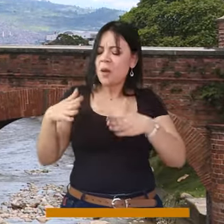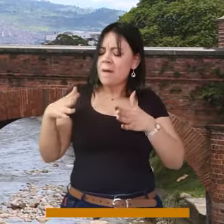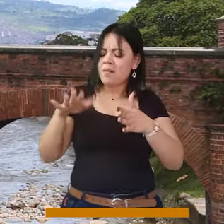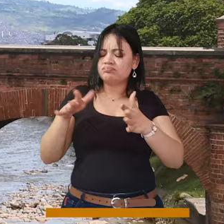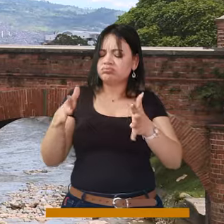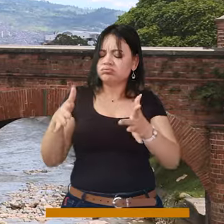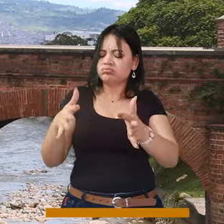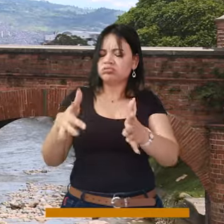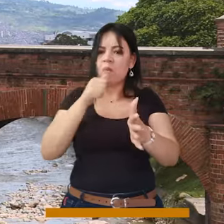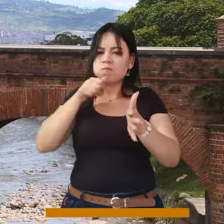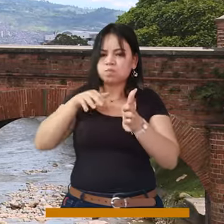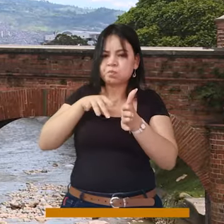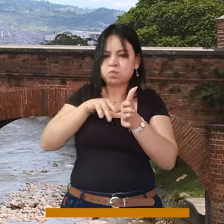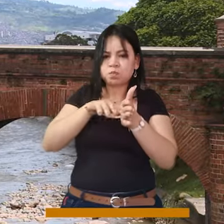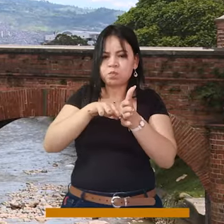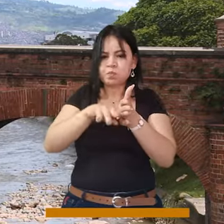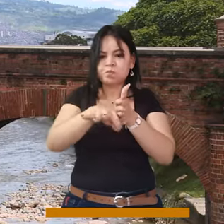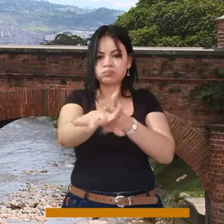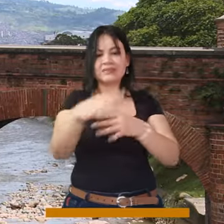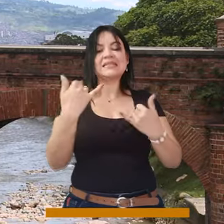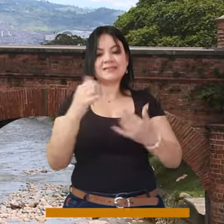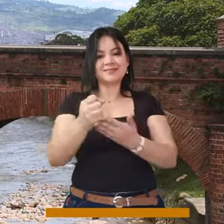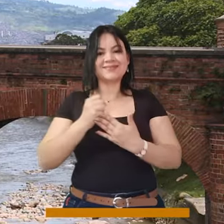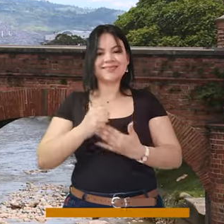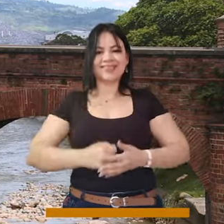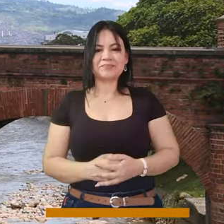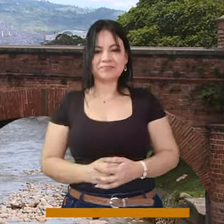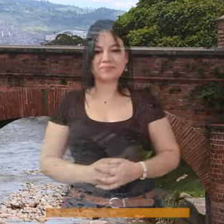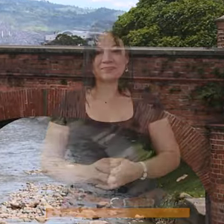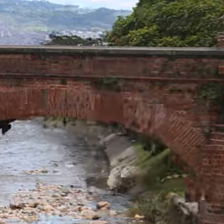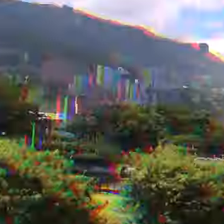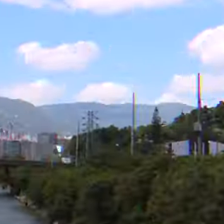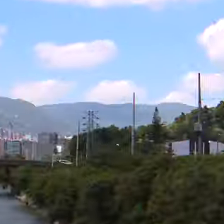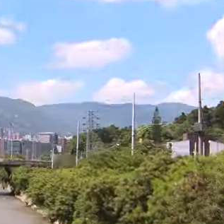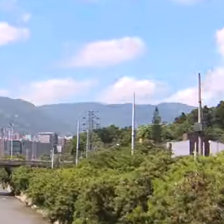de ese plano urbano que crecería para nosotros en el siglo XX.